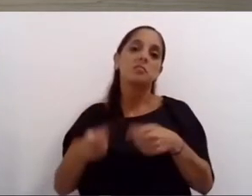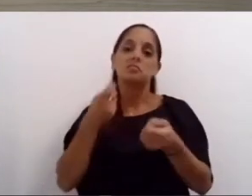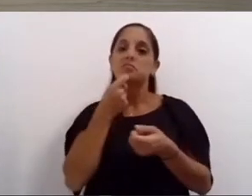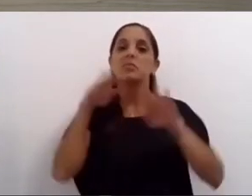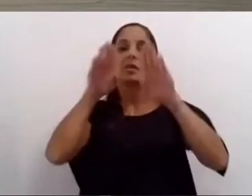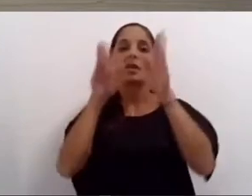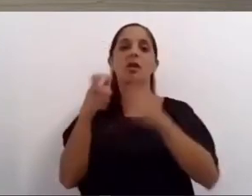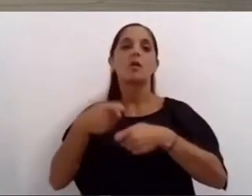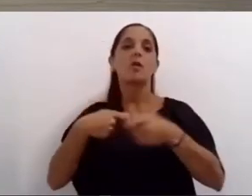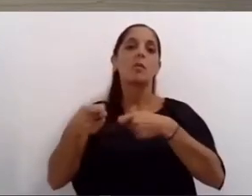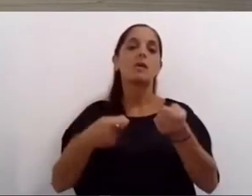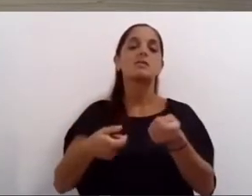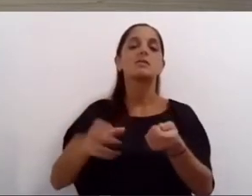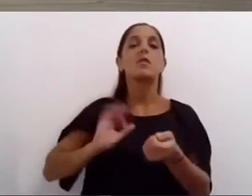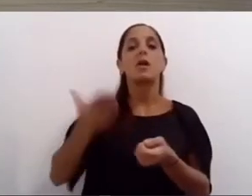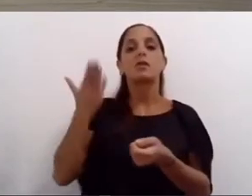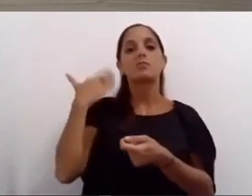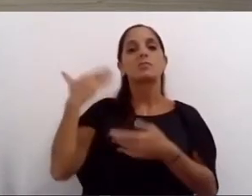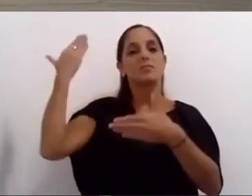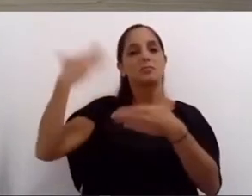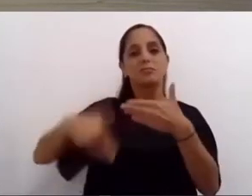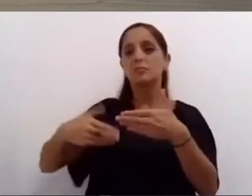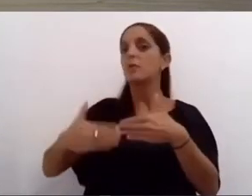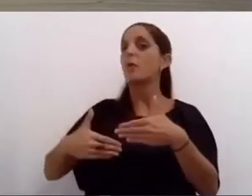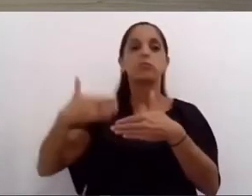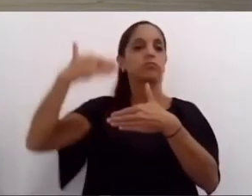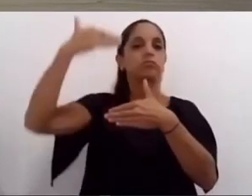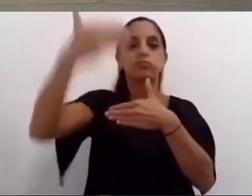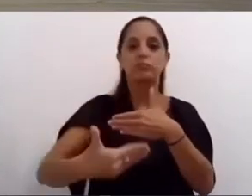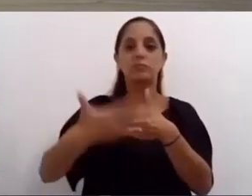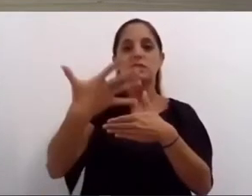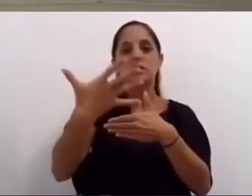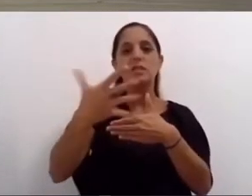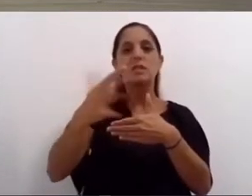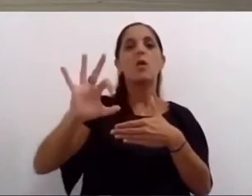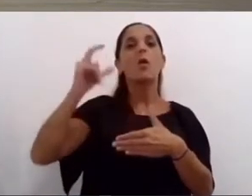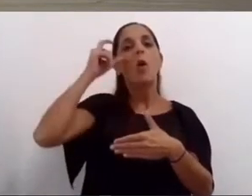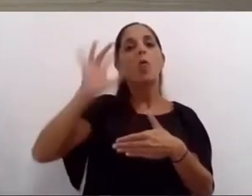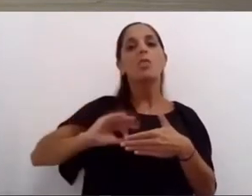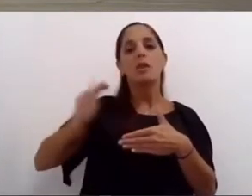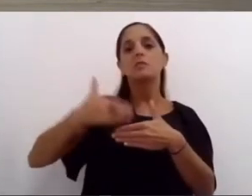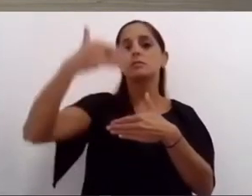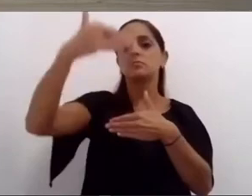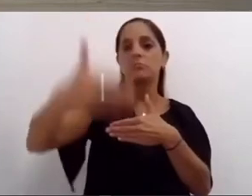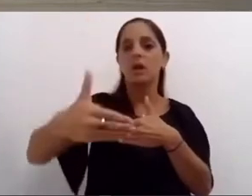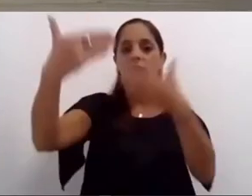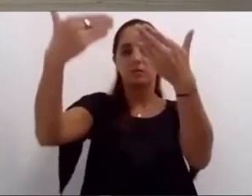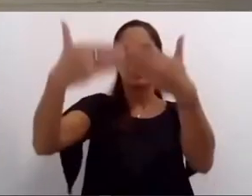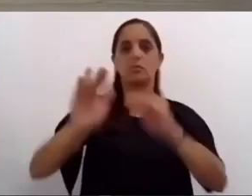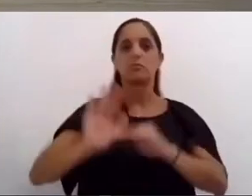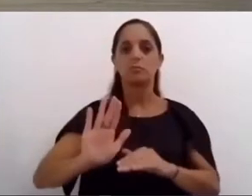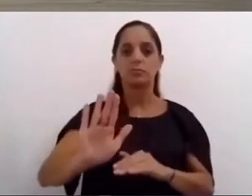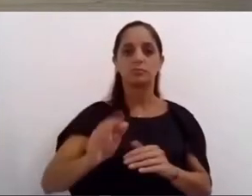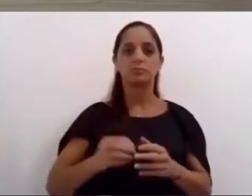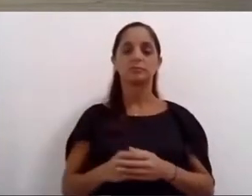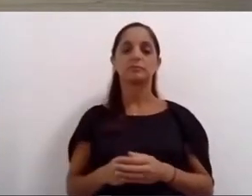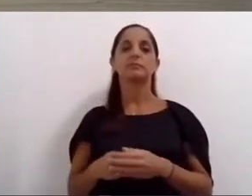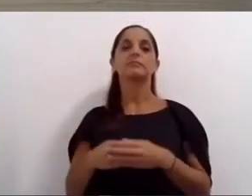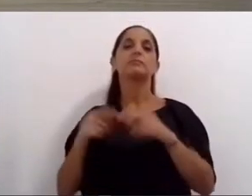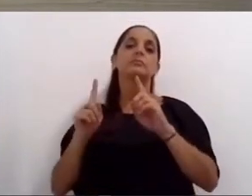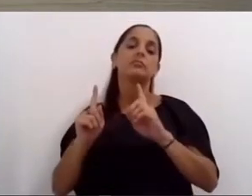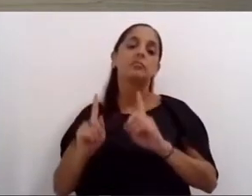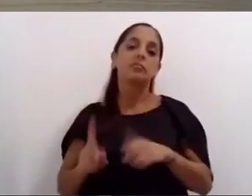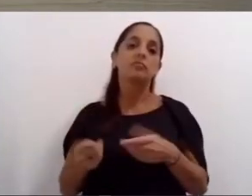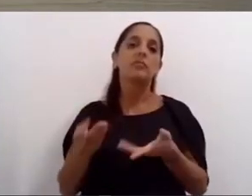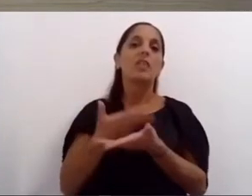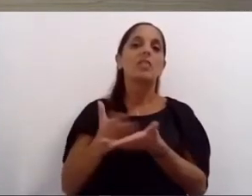que vencían en 2020 de 5 a 10 años interrumpimos el cómputo de intereses para deuda y ampliamos